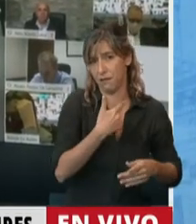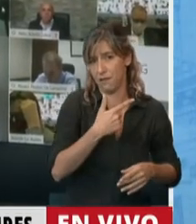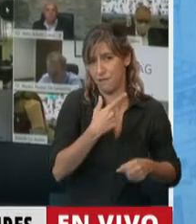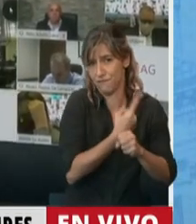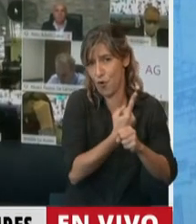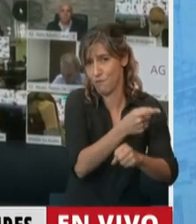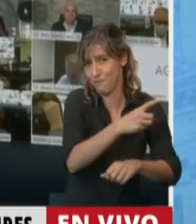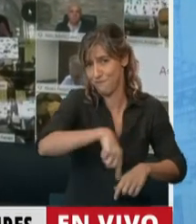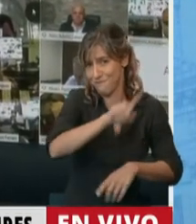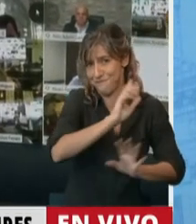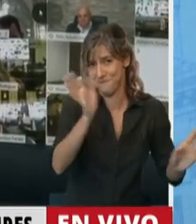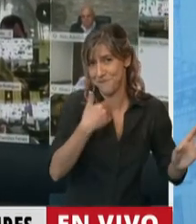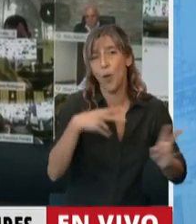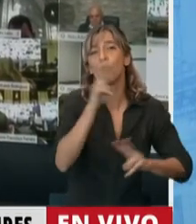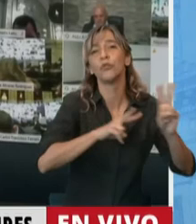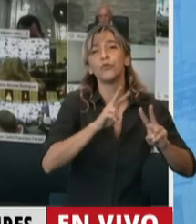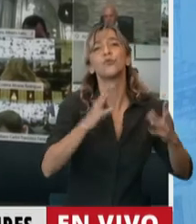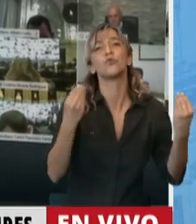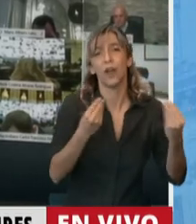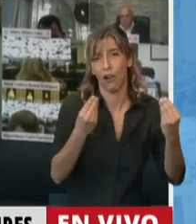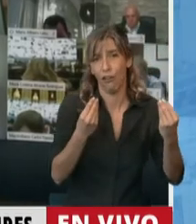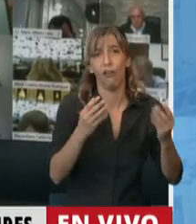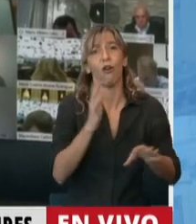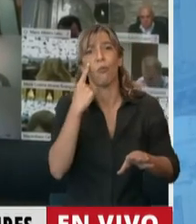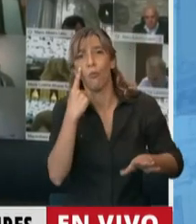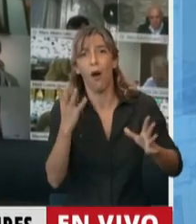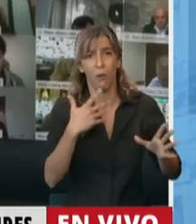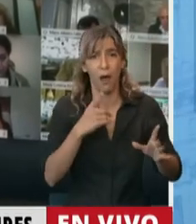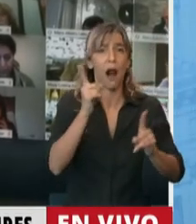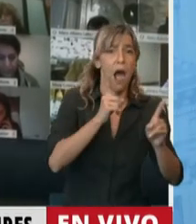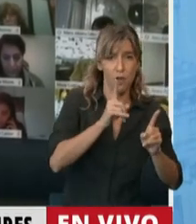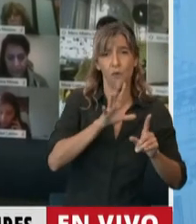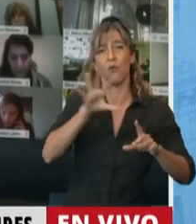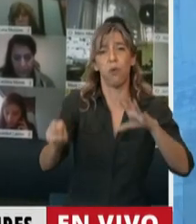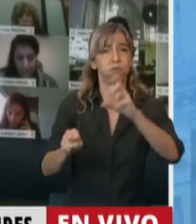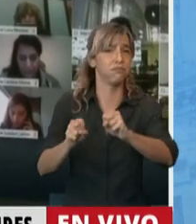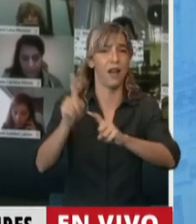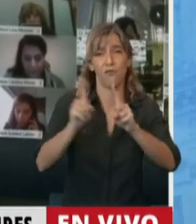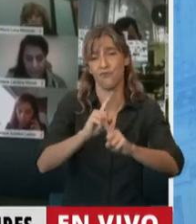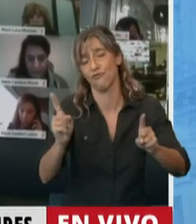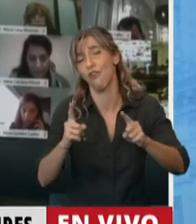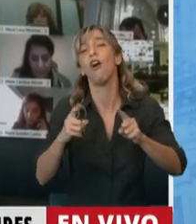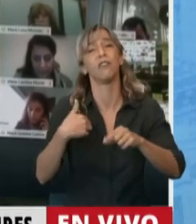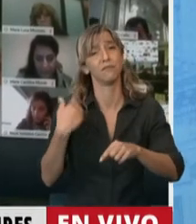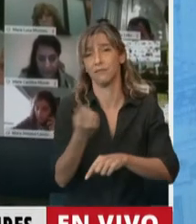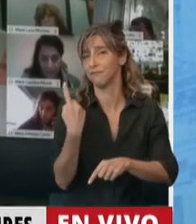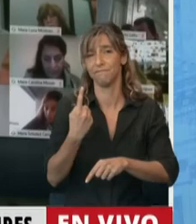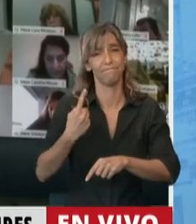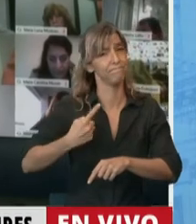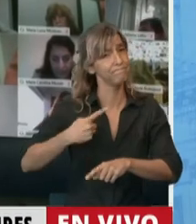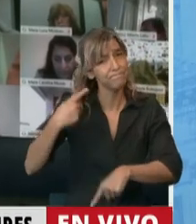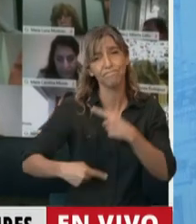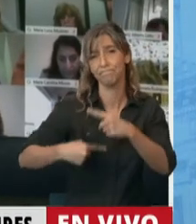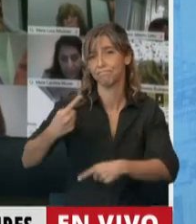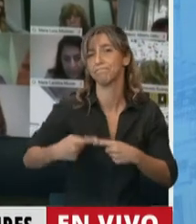estrategia que fue tratar de cooptar a los movimientos, algunos los cooptaron a otros no pudieron y seguimos siendo e interviniendo